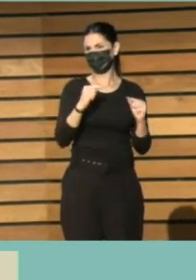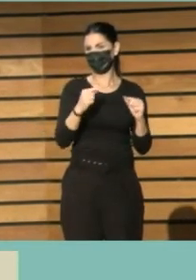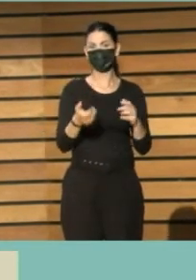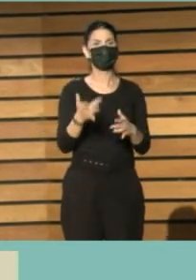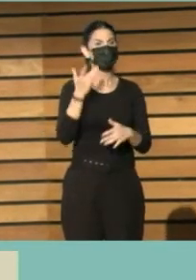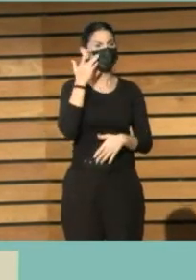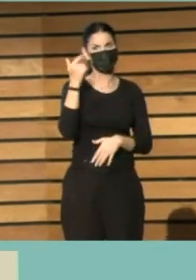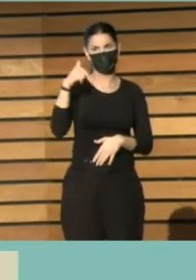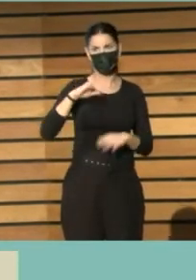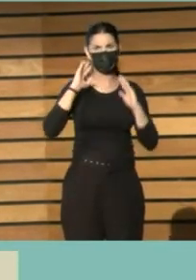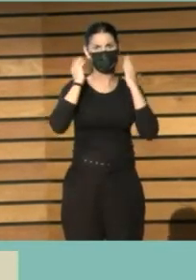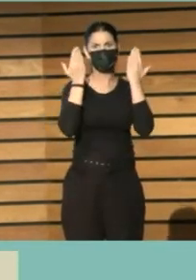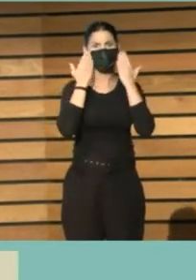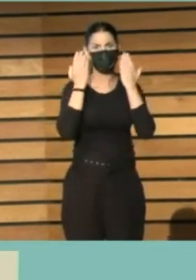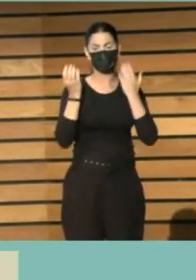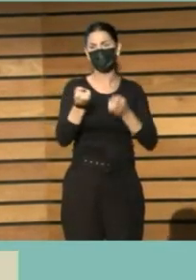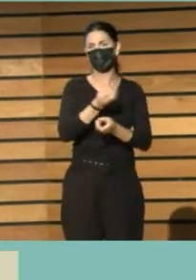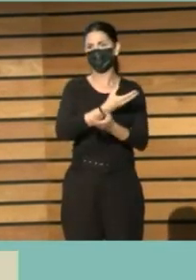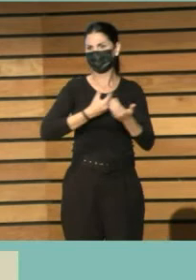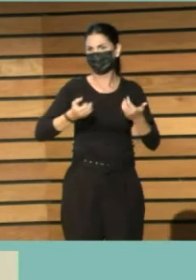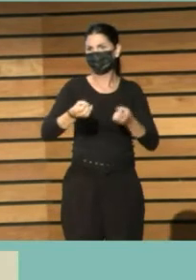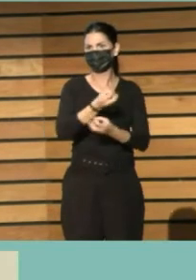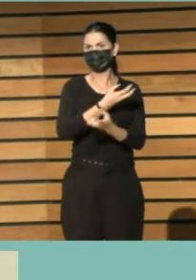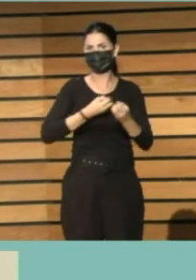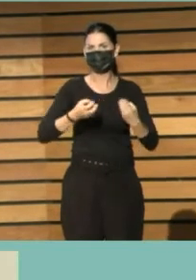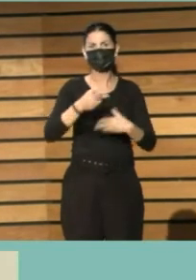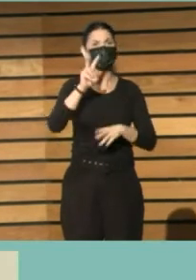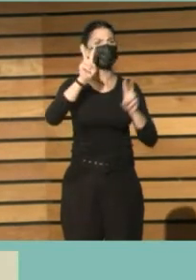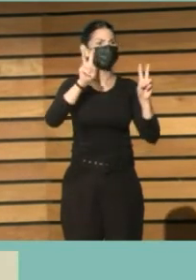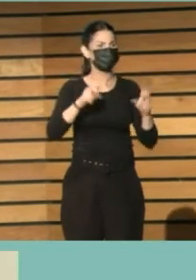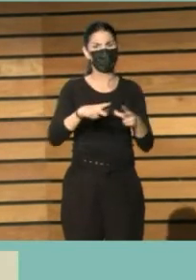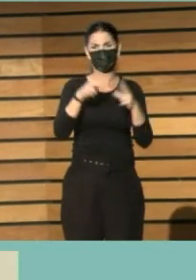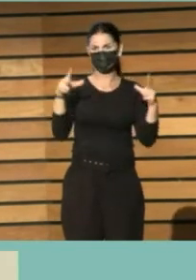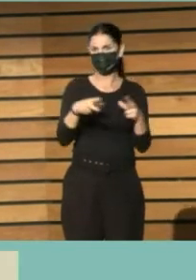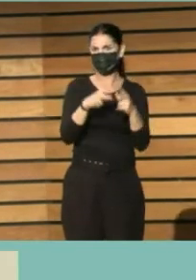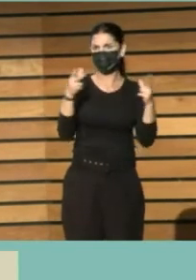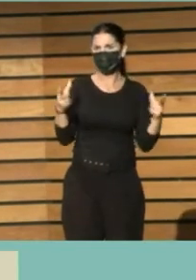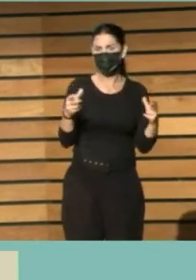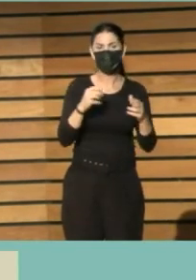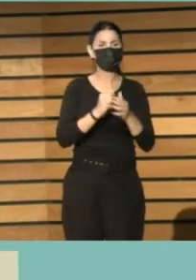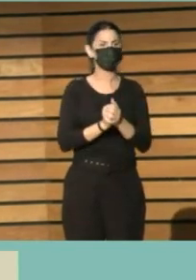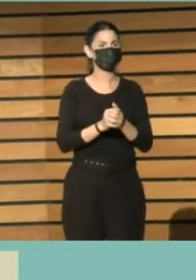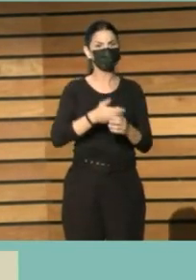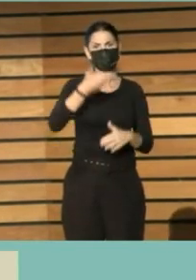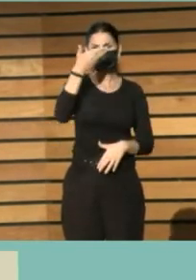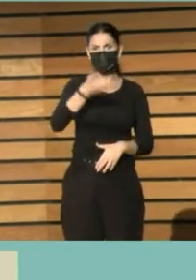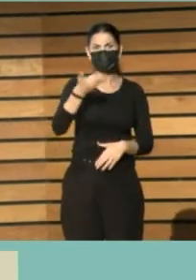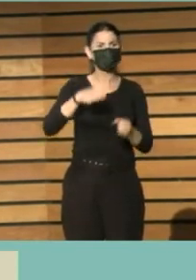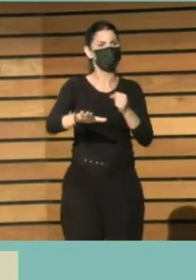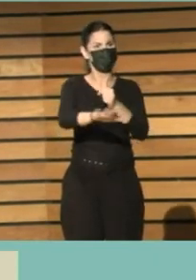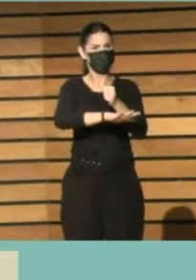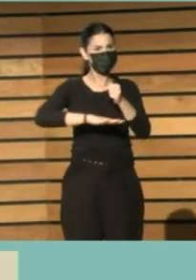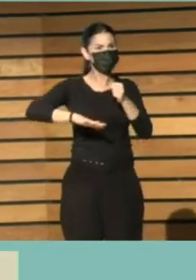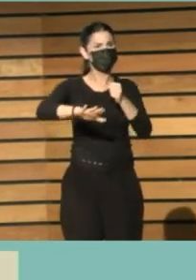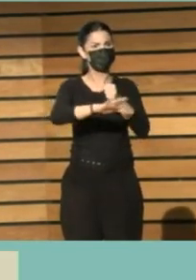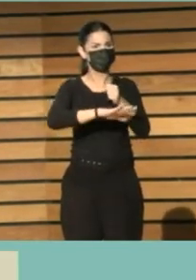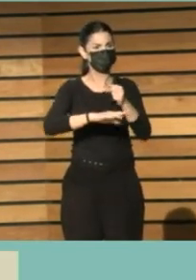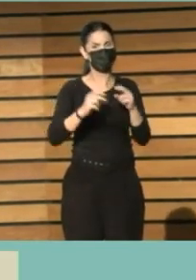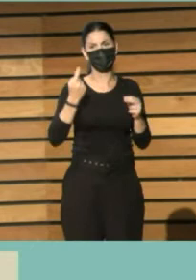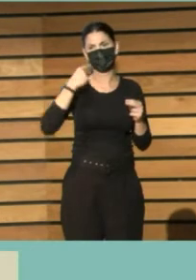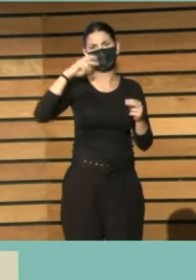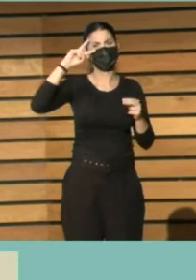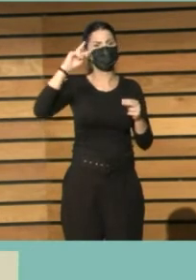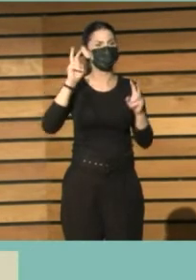aquí, ¿no? De la importancia que tiene la biblioteca pública en la sociedad, como eje, como pilar, y desde su experiencia